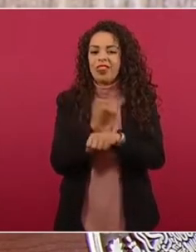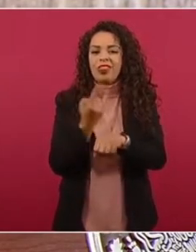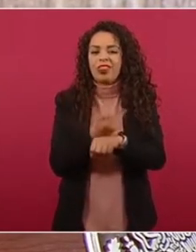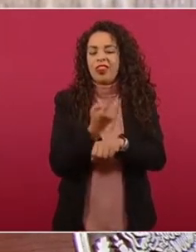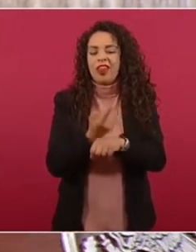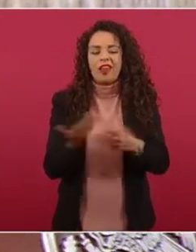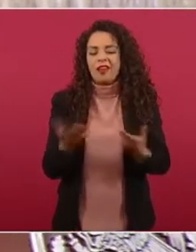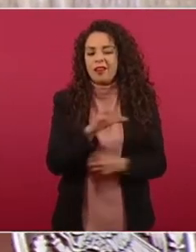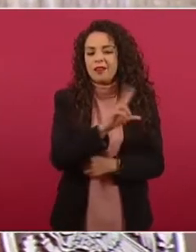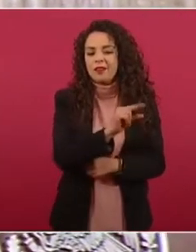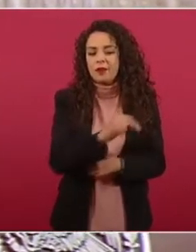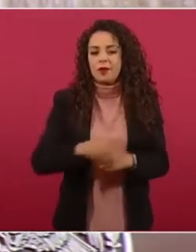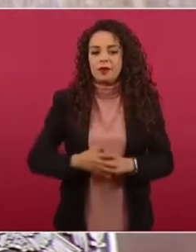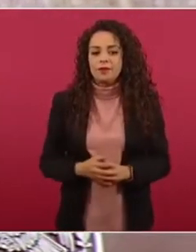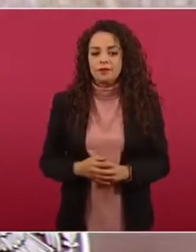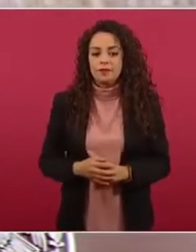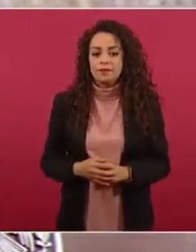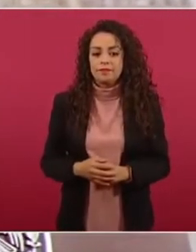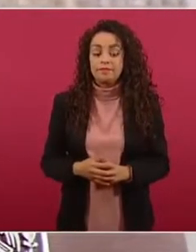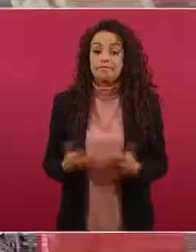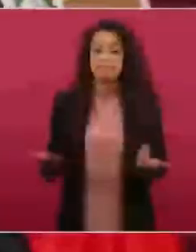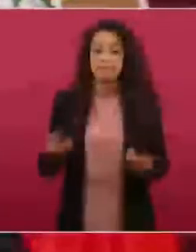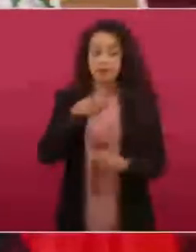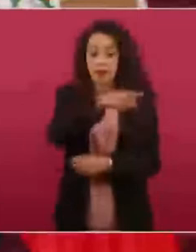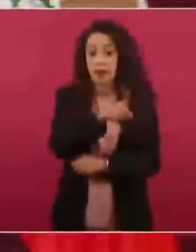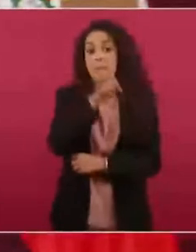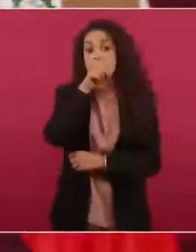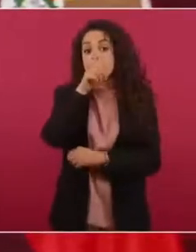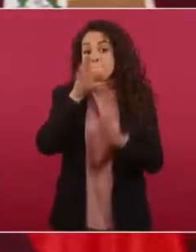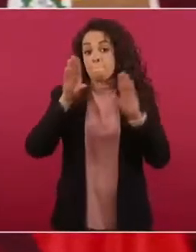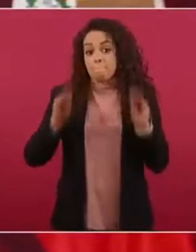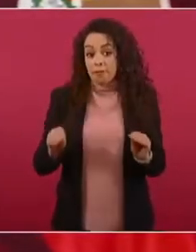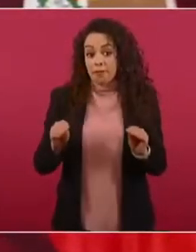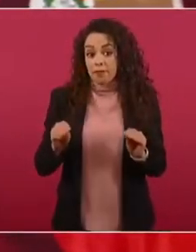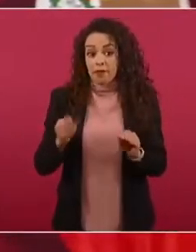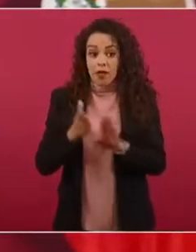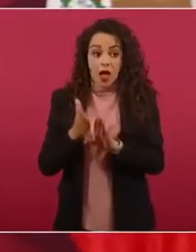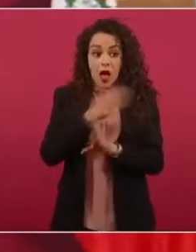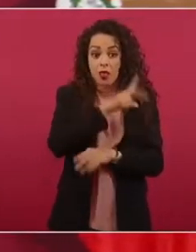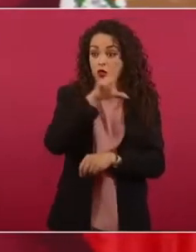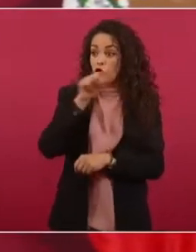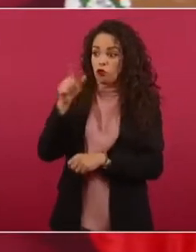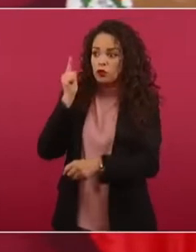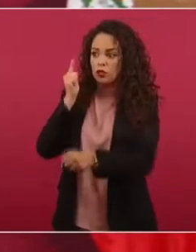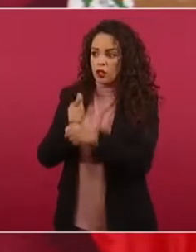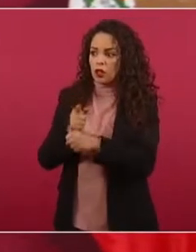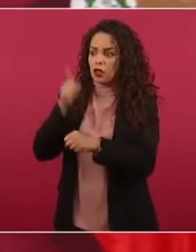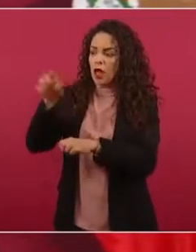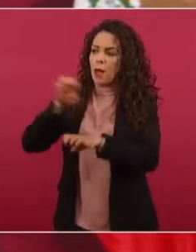lo que estaba haciendo la empresa Vulcan. de Estados Unidos.